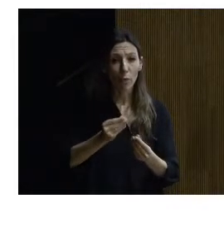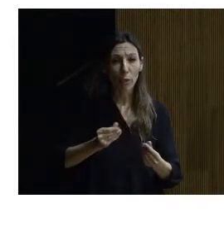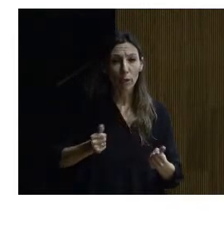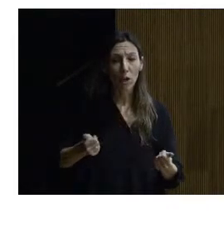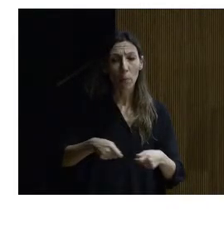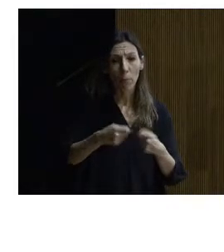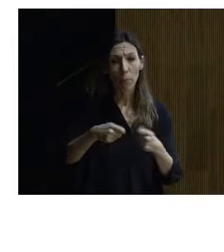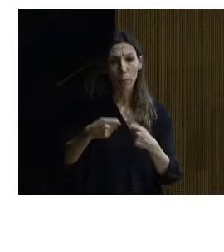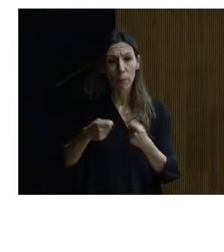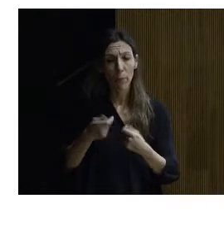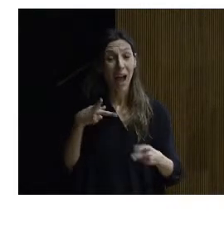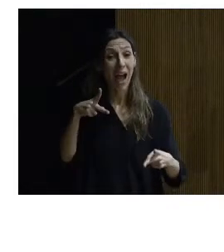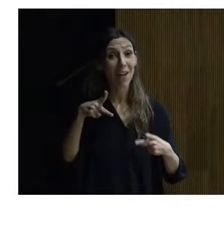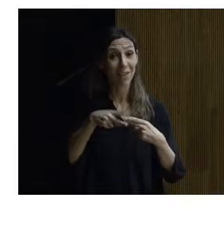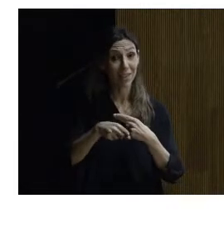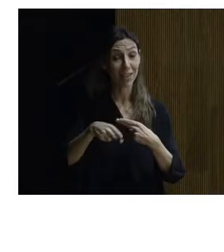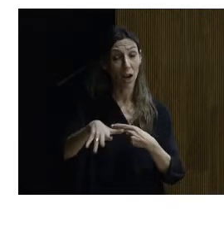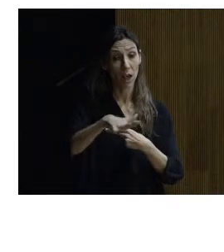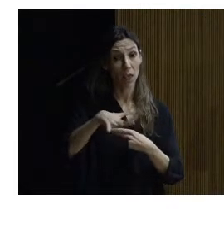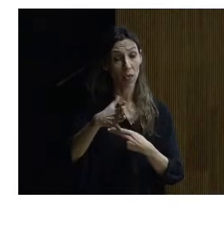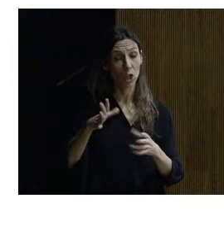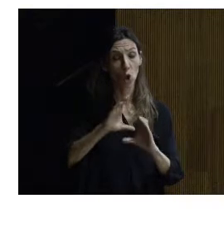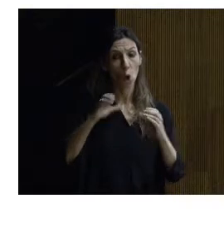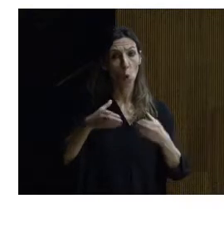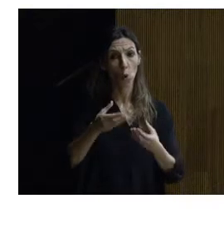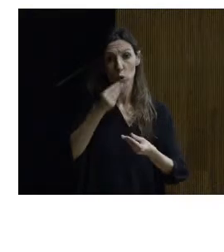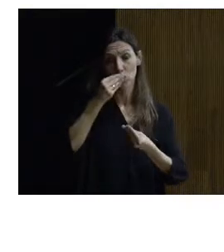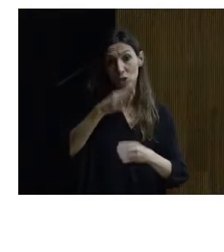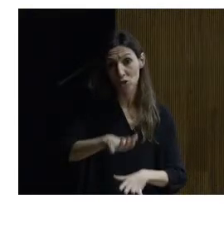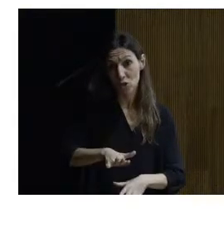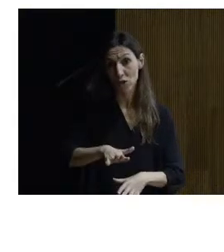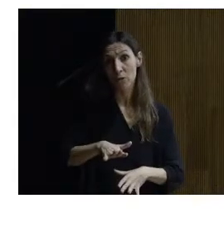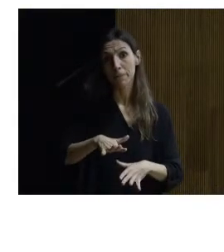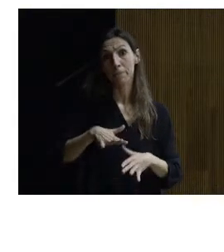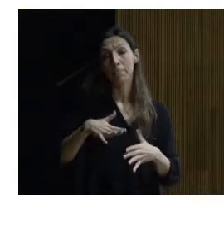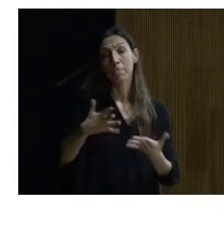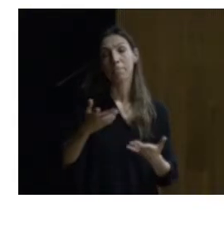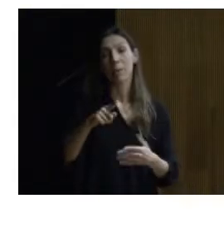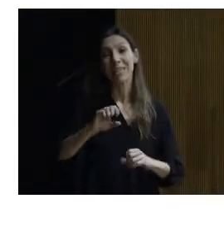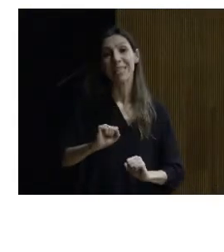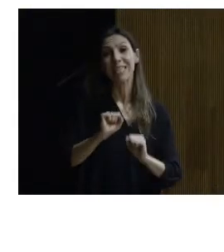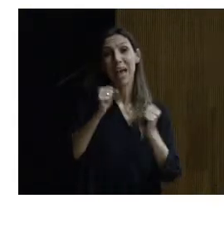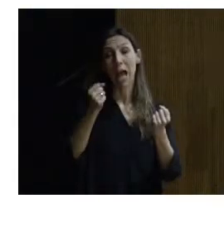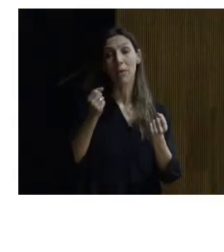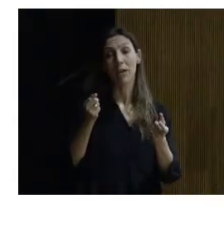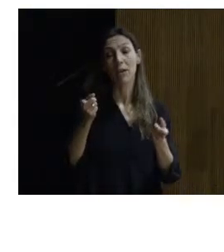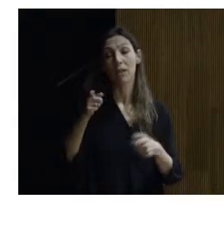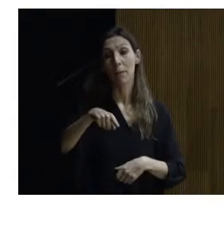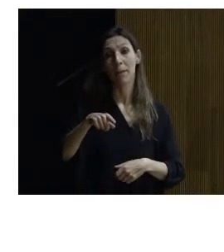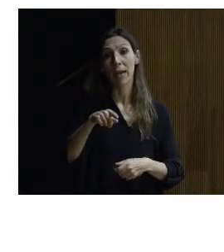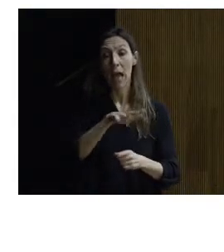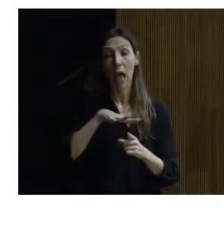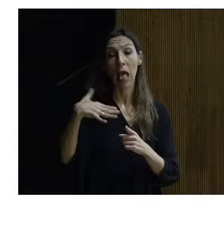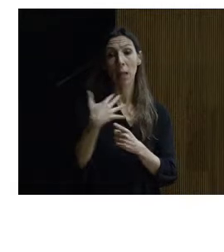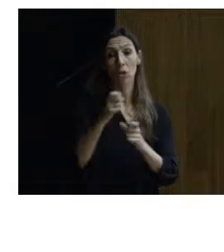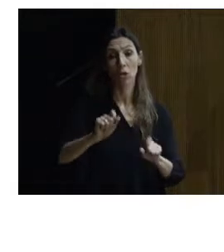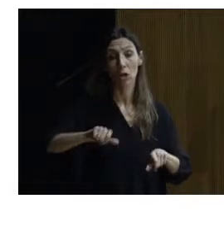municipio este conjunto histórico en las últimas décadas y salvaguardar la relación de este con su entorno natural sin el cual no se